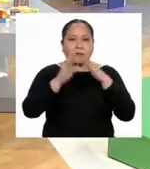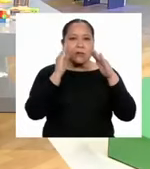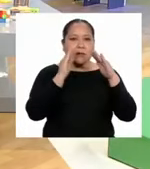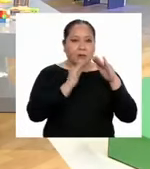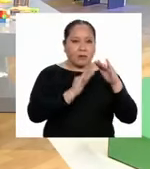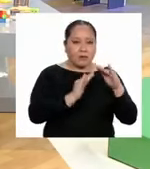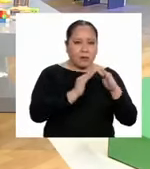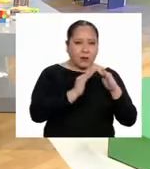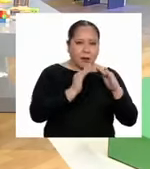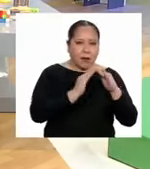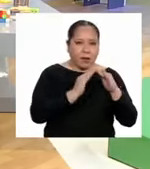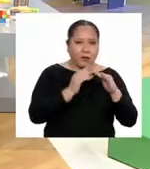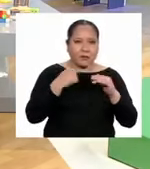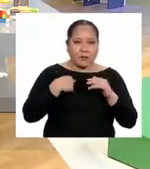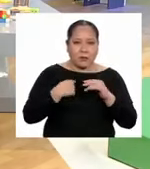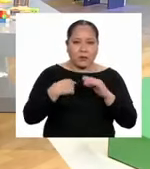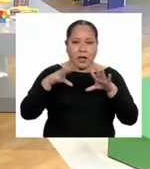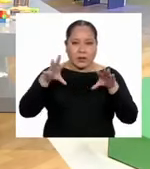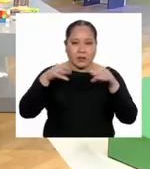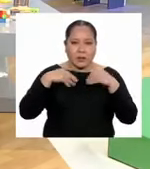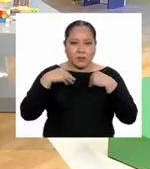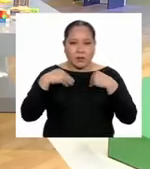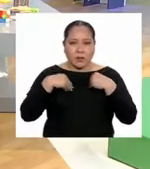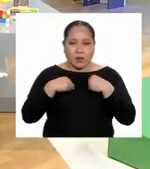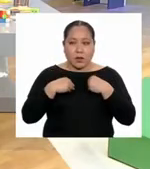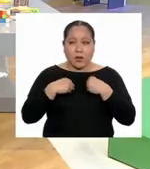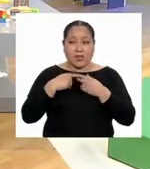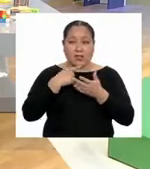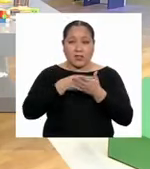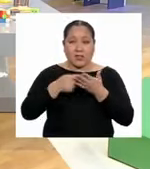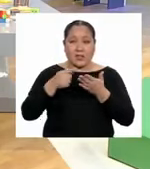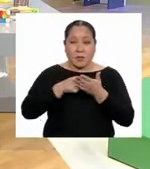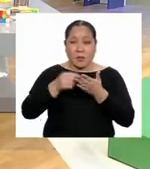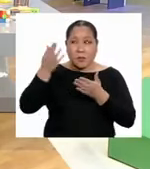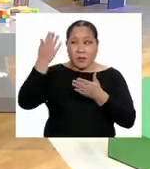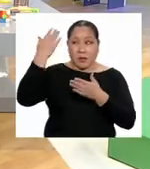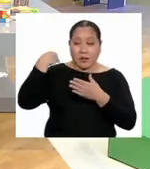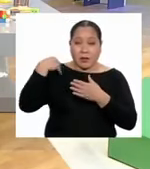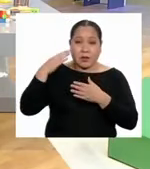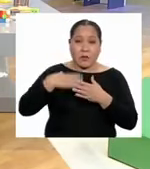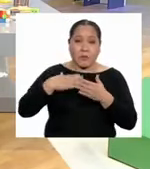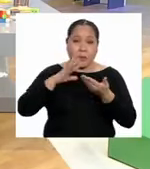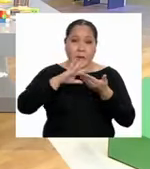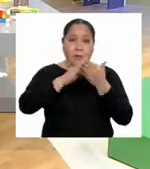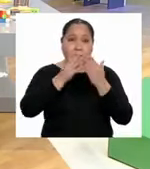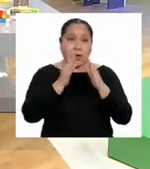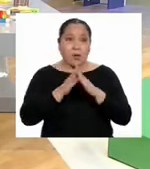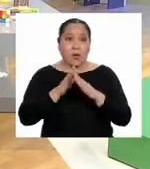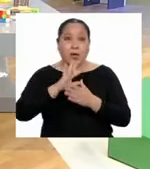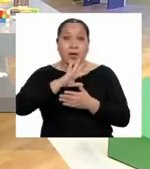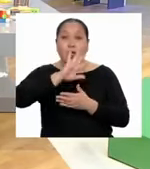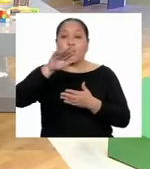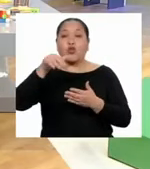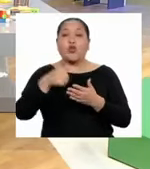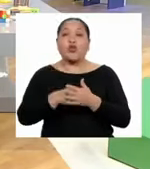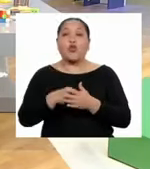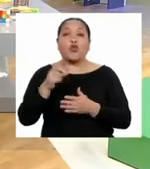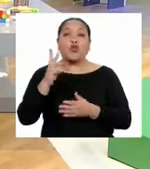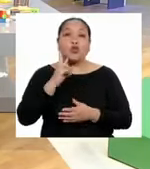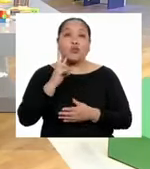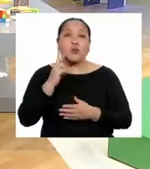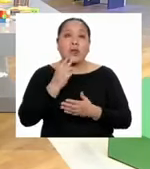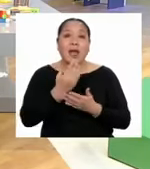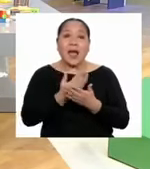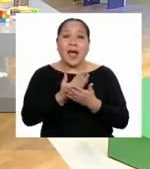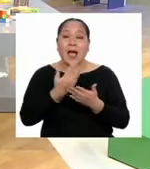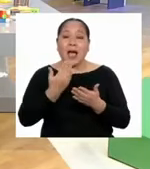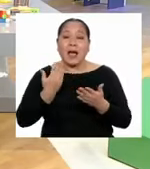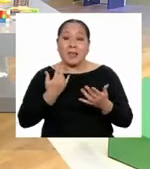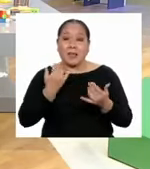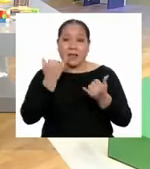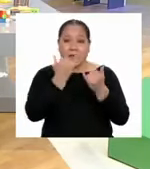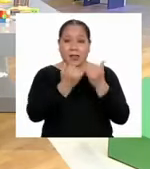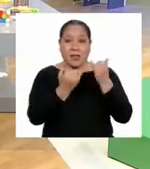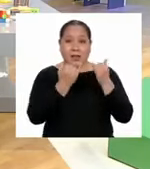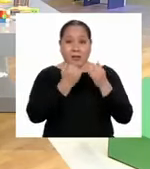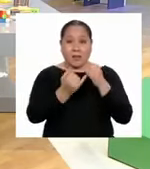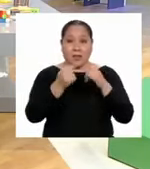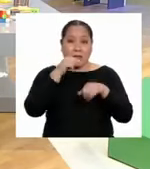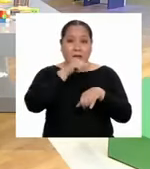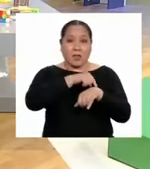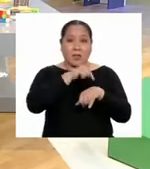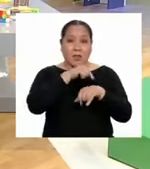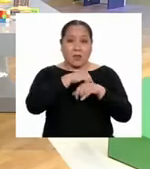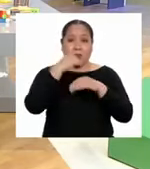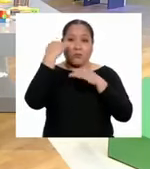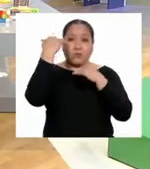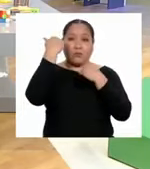en las últimas semanas en el barrio donde vivo, hemos acordado que todos los viernes antes del toque de queda, cada